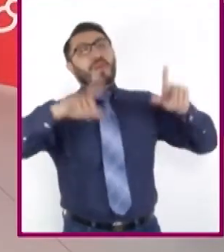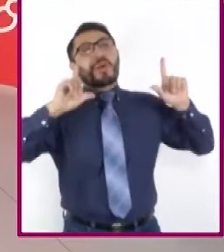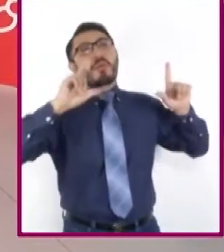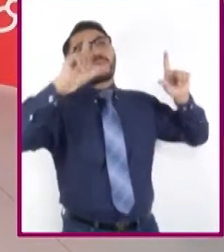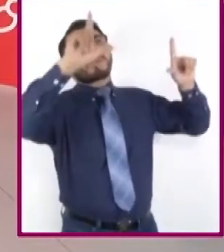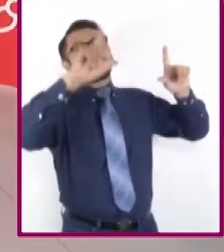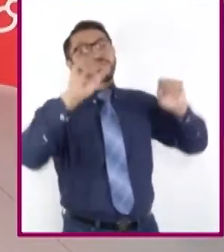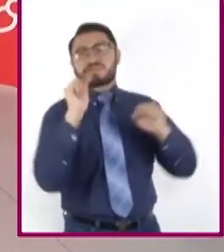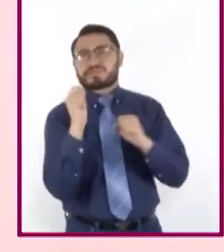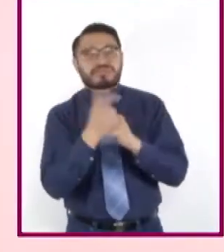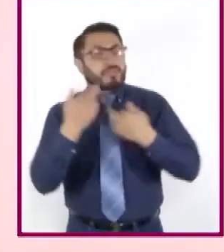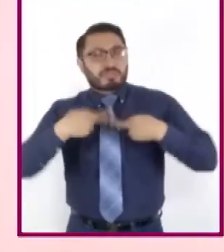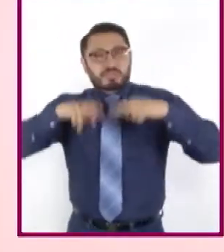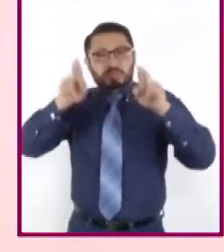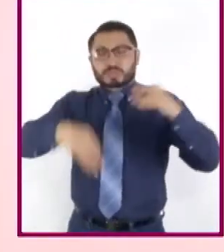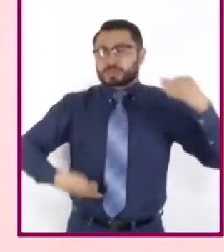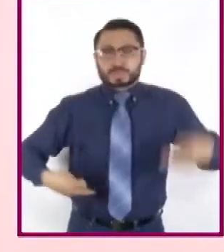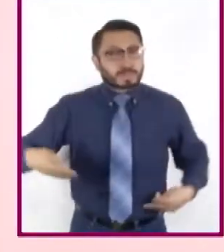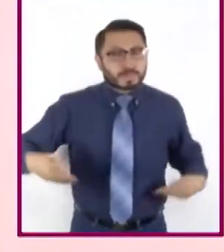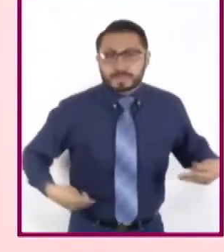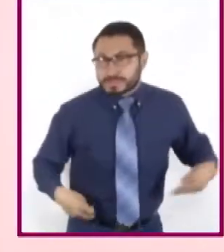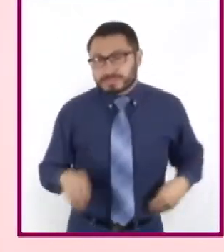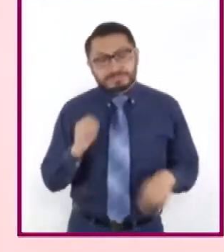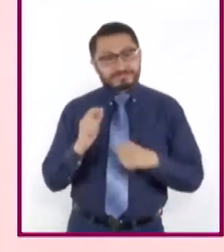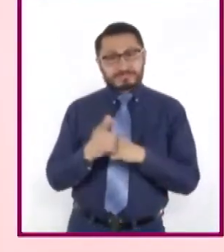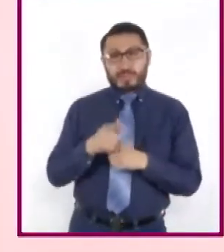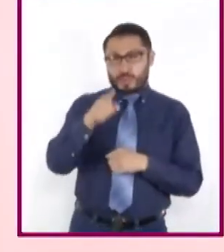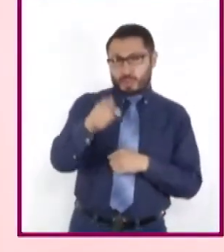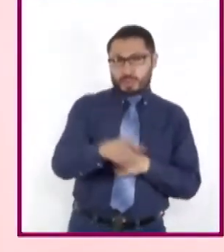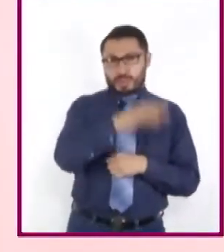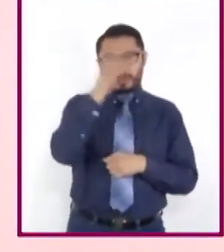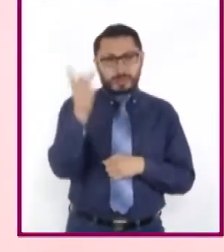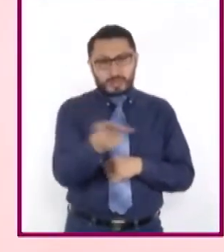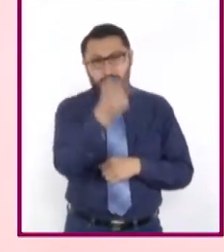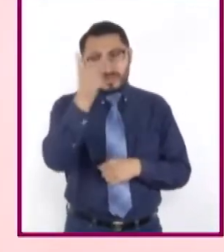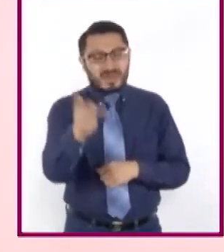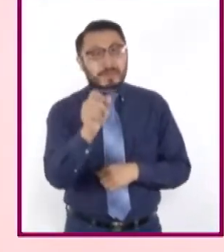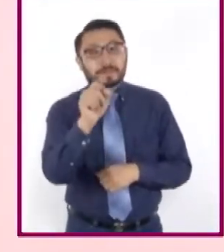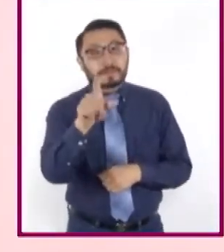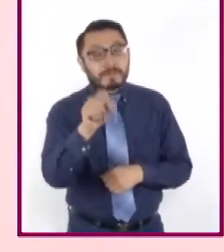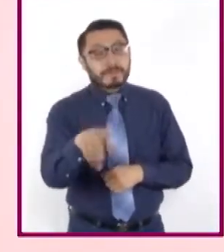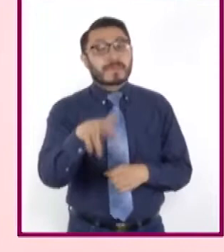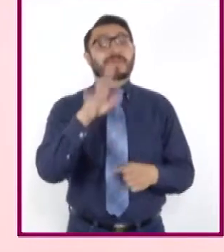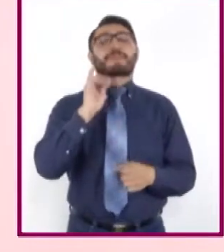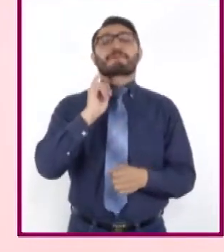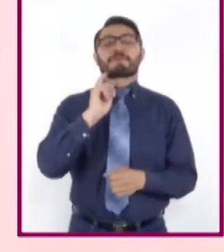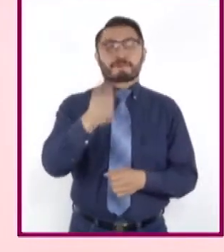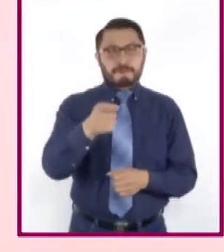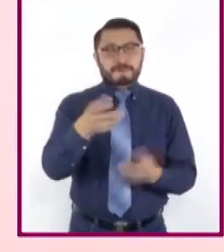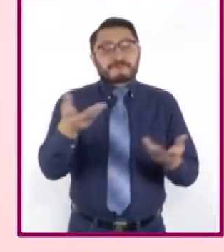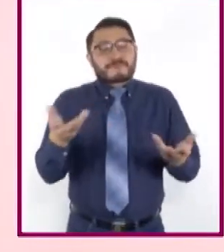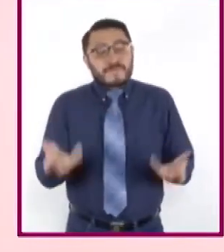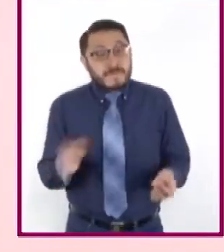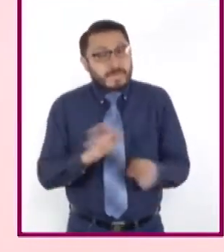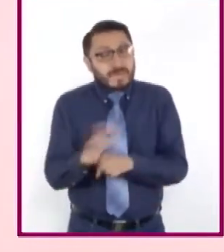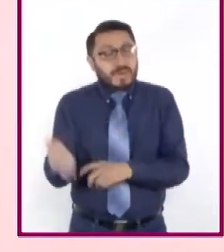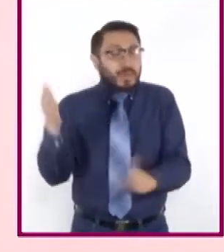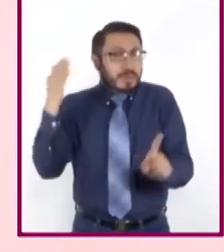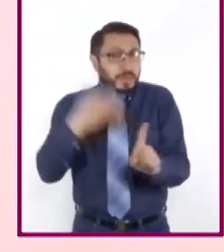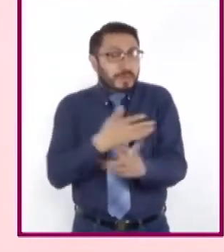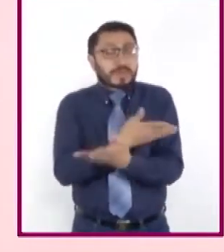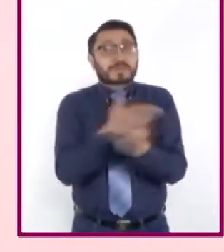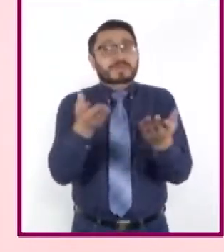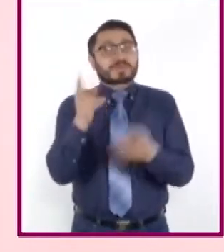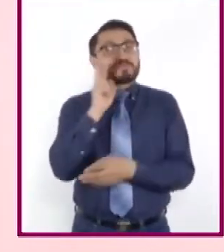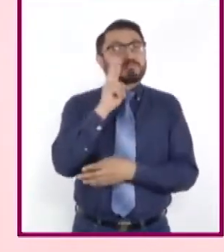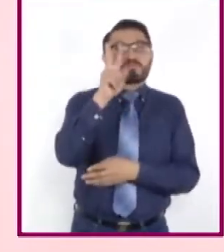representación escénica. ¿Se han preguntado qué es lo que los autores o artistas quieren expresar cuando